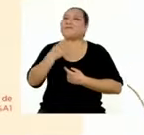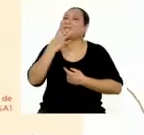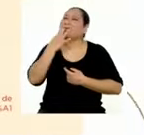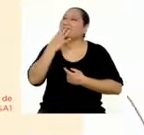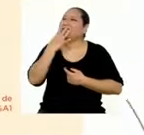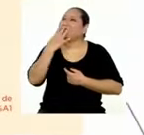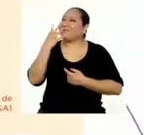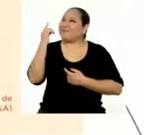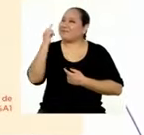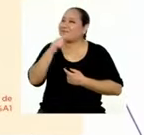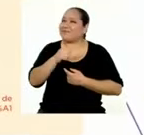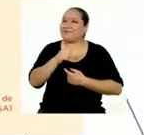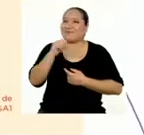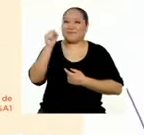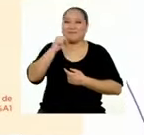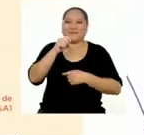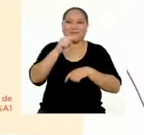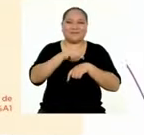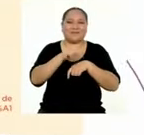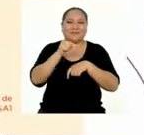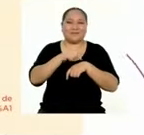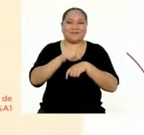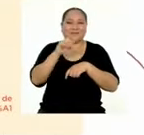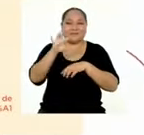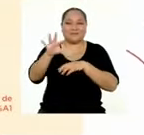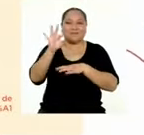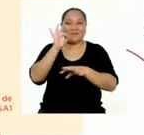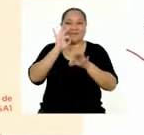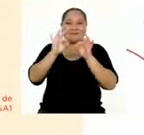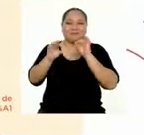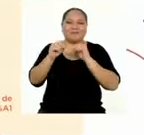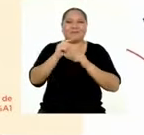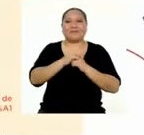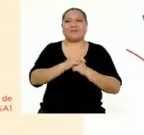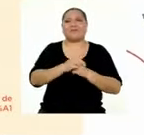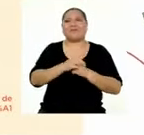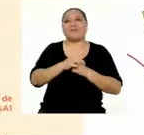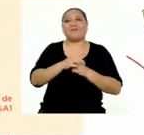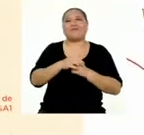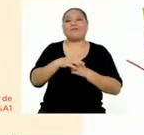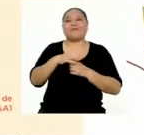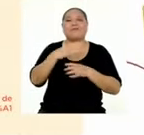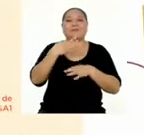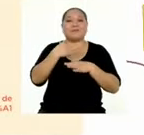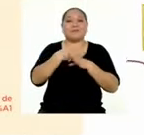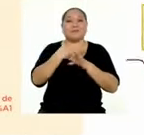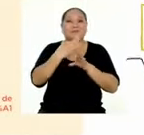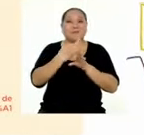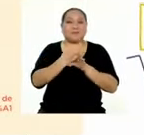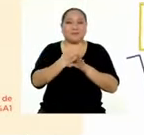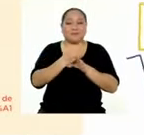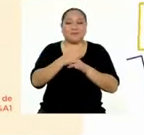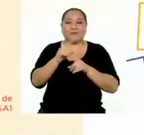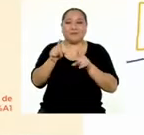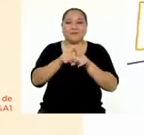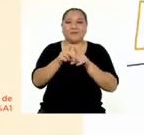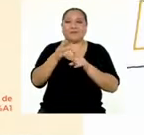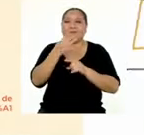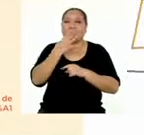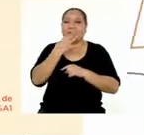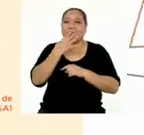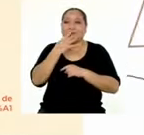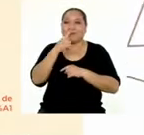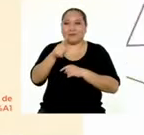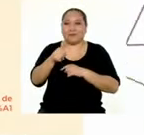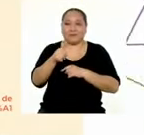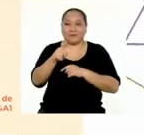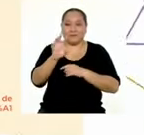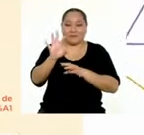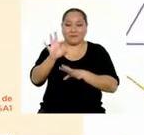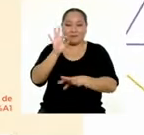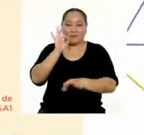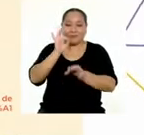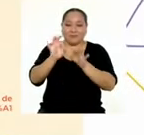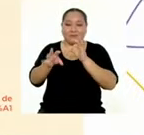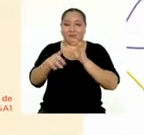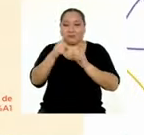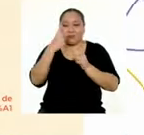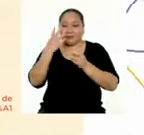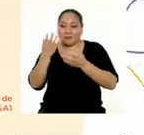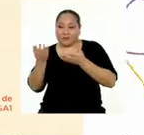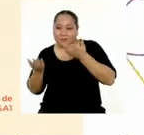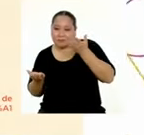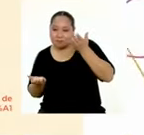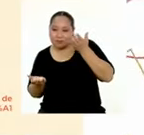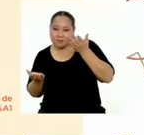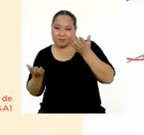¡Colores! Es el momento de seleccionar las tipografías y la paleta de colores. Ten en cuenta que su elección pueden